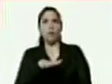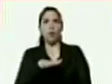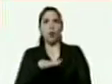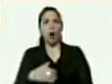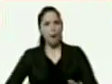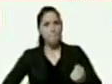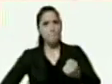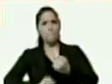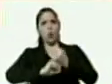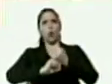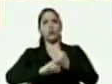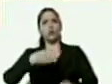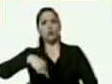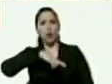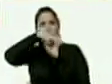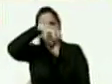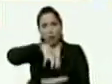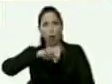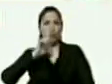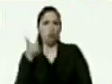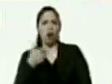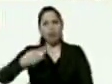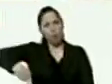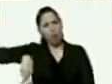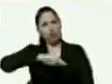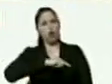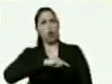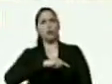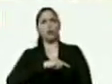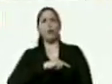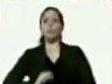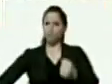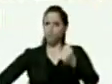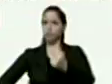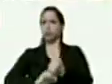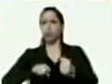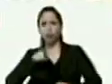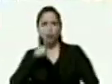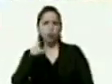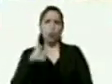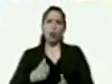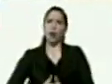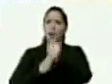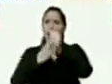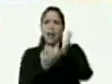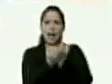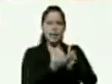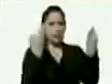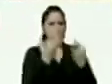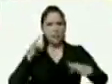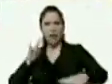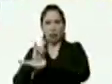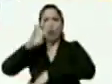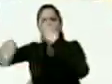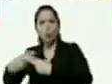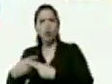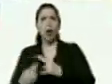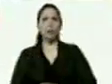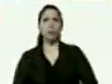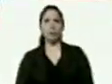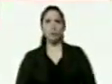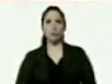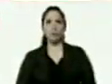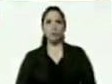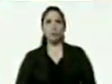con nuestro estado huarico nosotros contamos con su liderazgo leales siempre traidores nunca